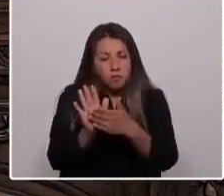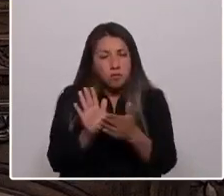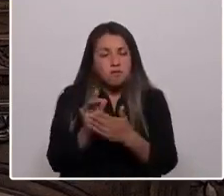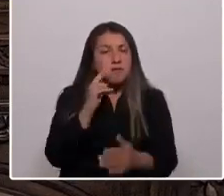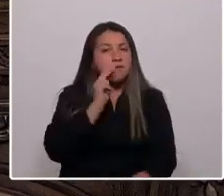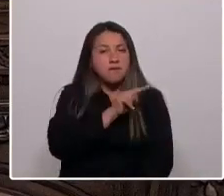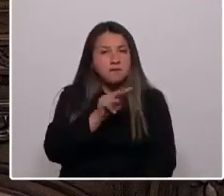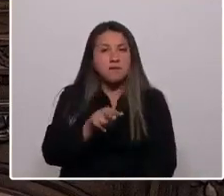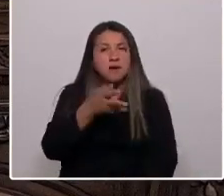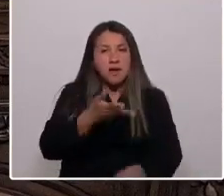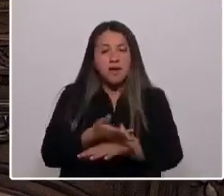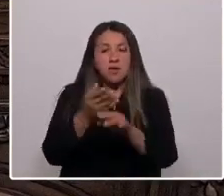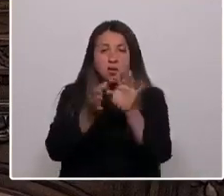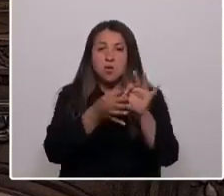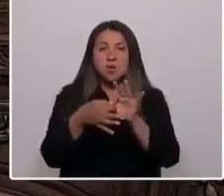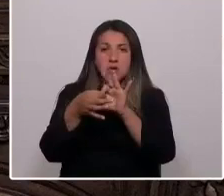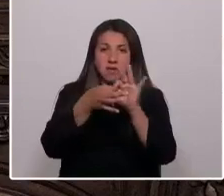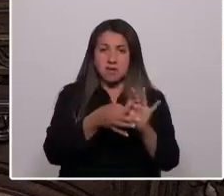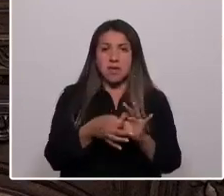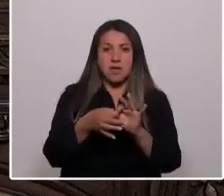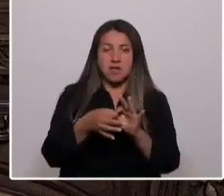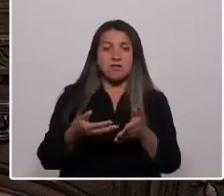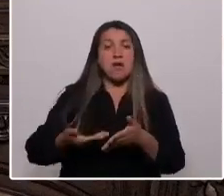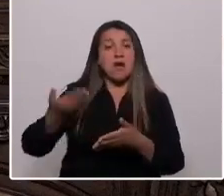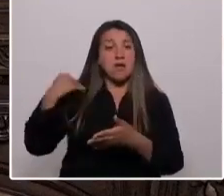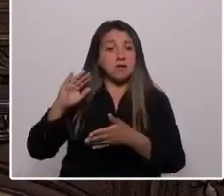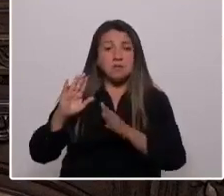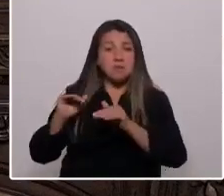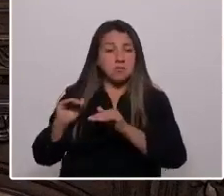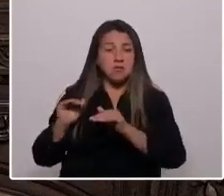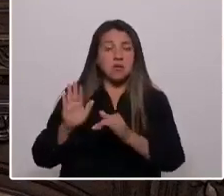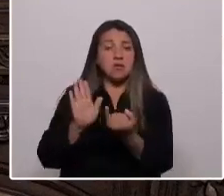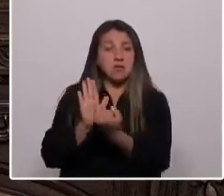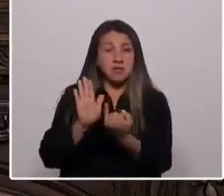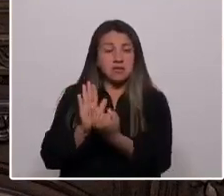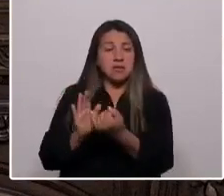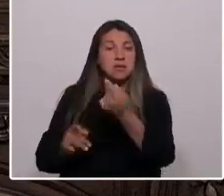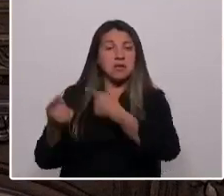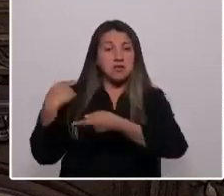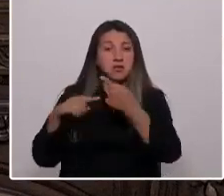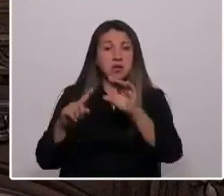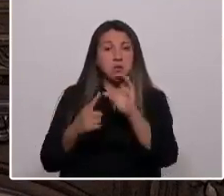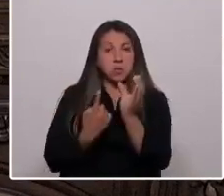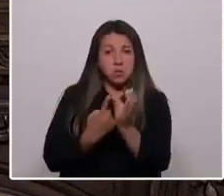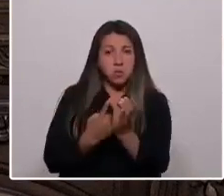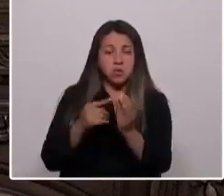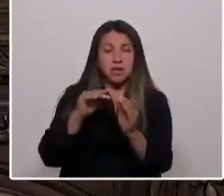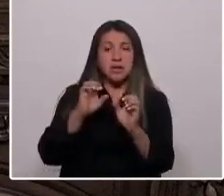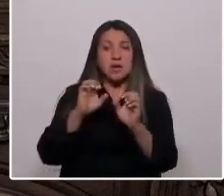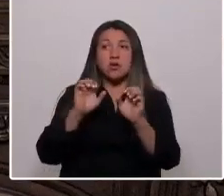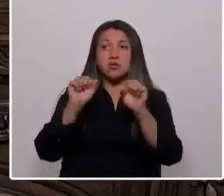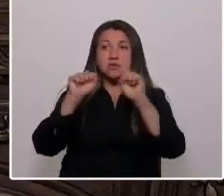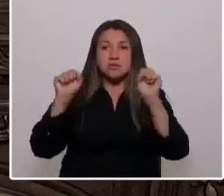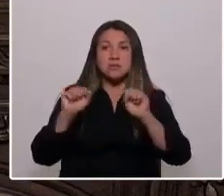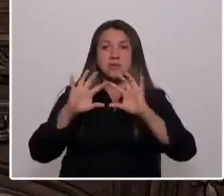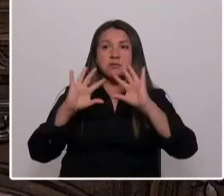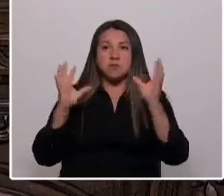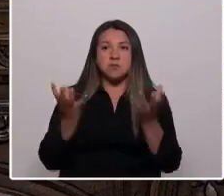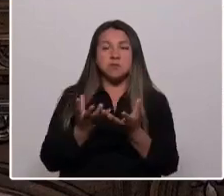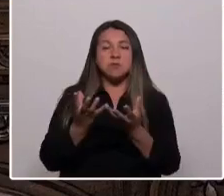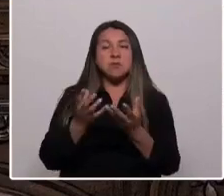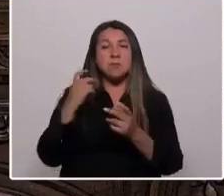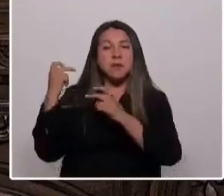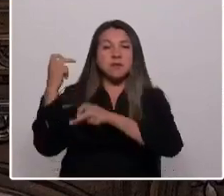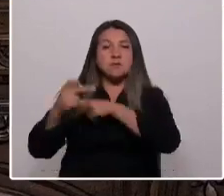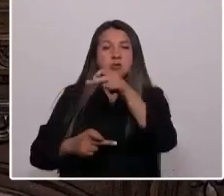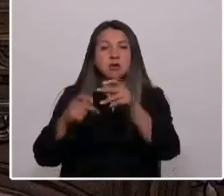existen unidades forjadas por un pasado común, su identidad, historia, cultura, ecosistema y un patrimonio que deben ser reconocidos